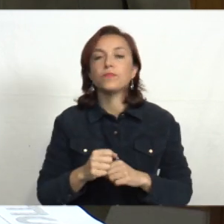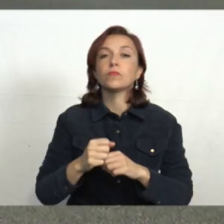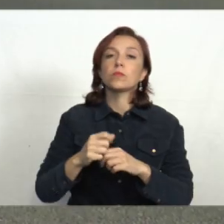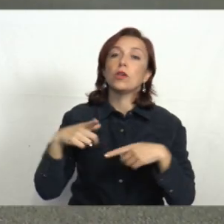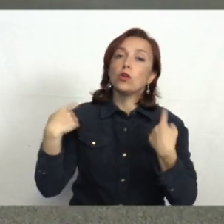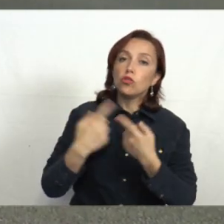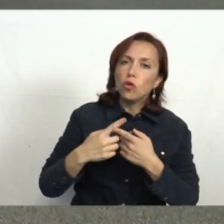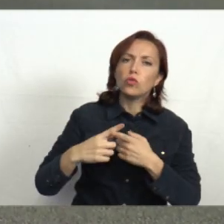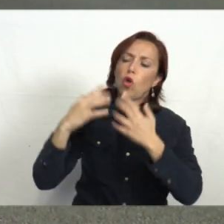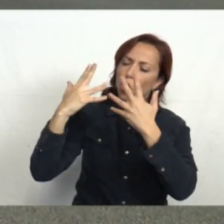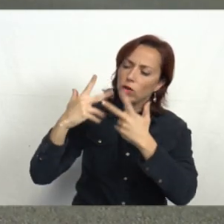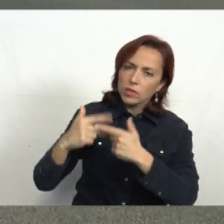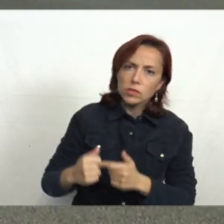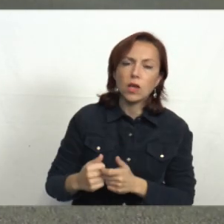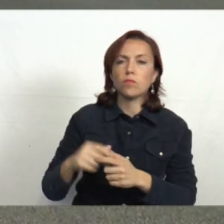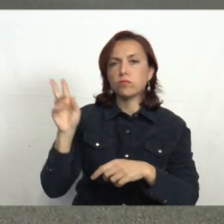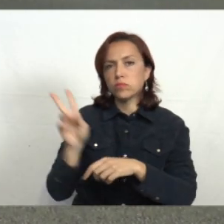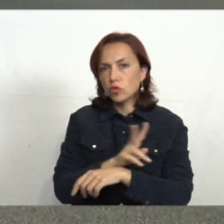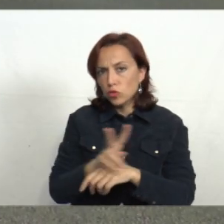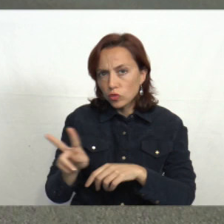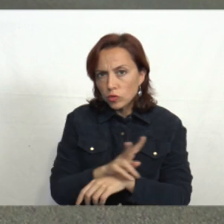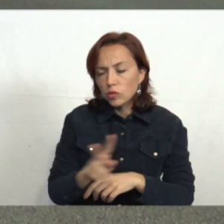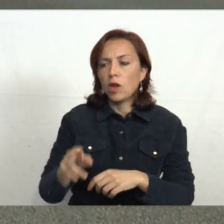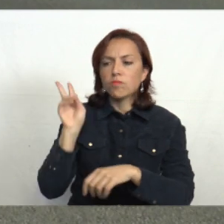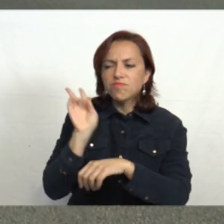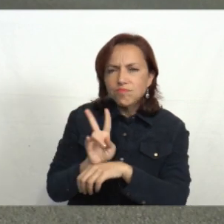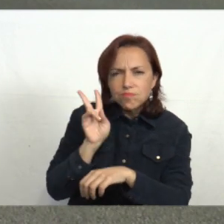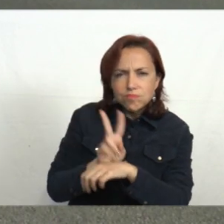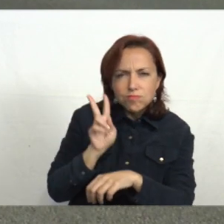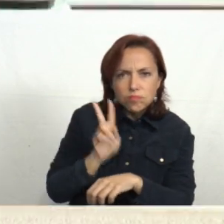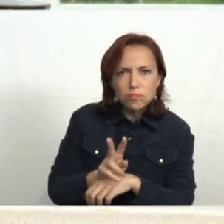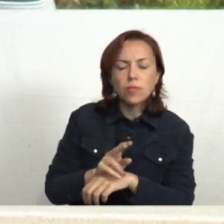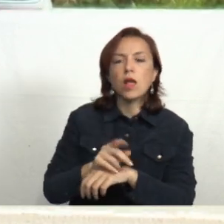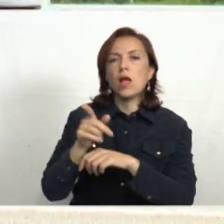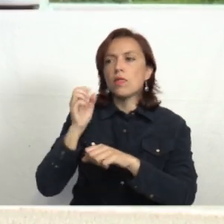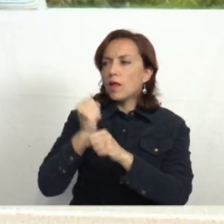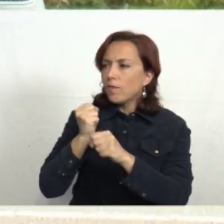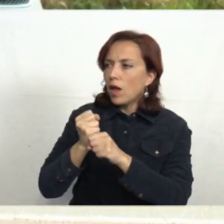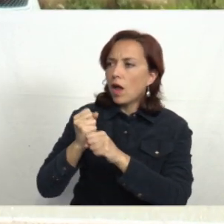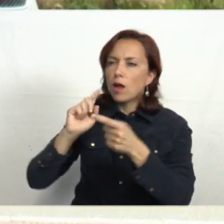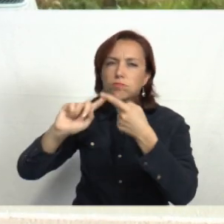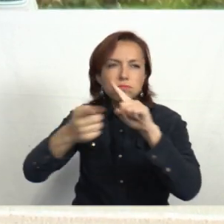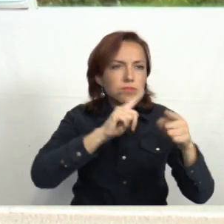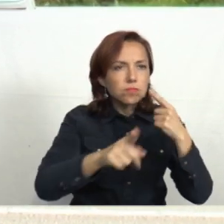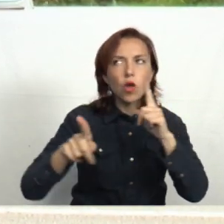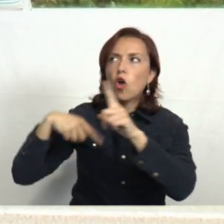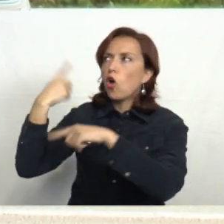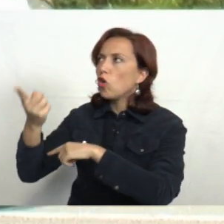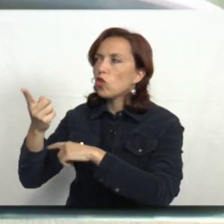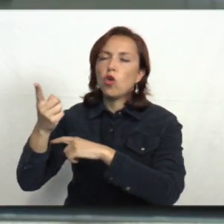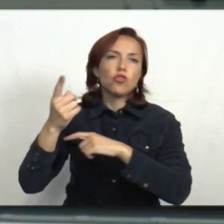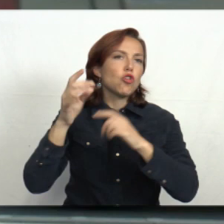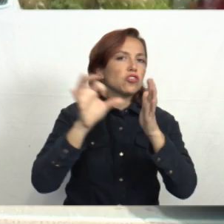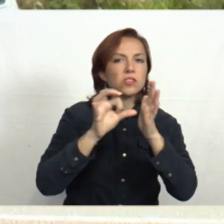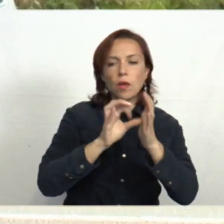propósito de reducir la generación de picada. Trabajar en forma coordinada, articulada con otros organismos del